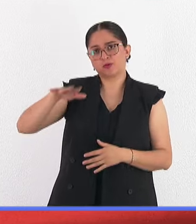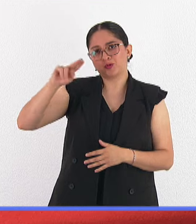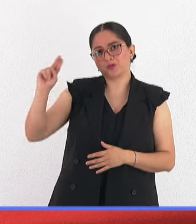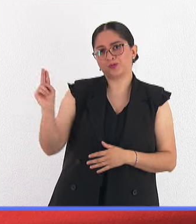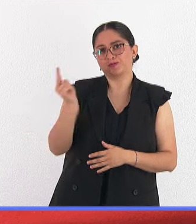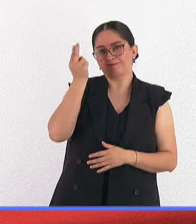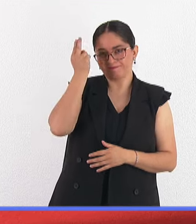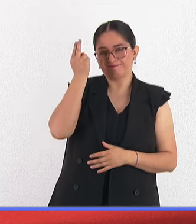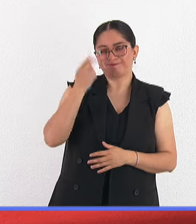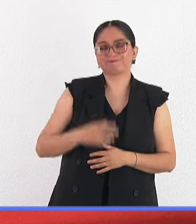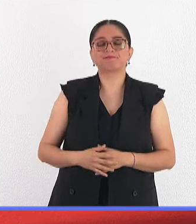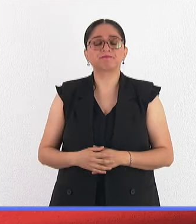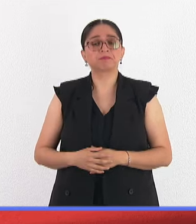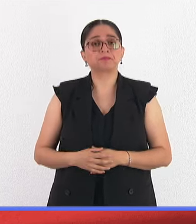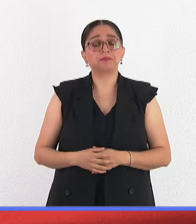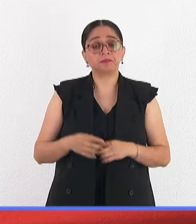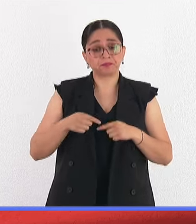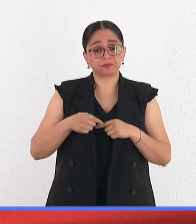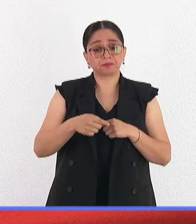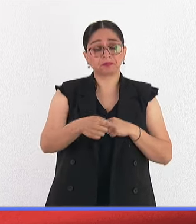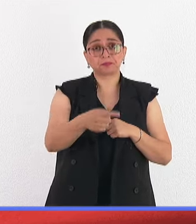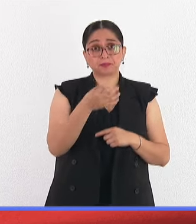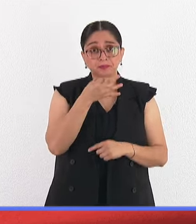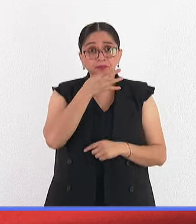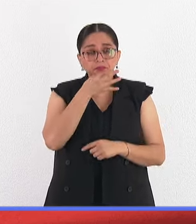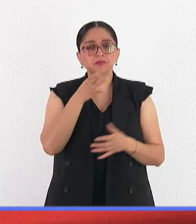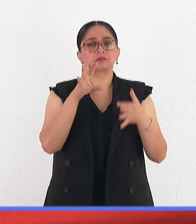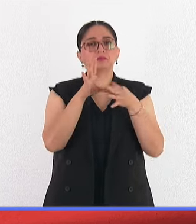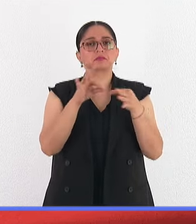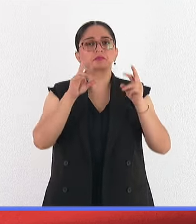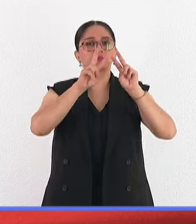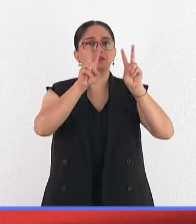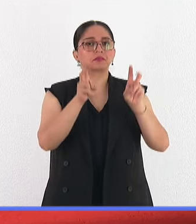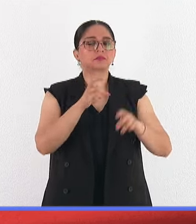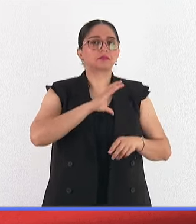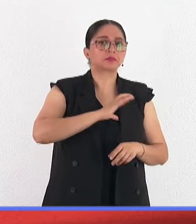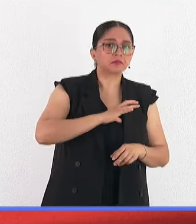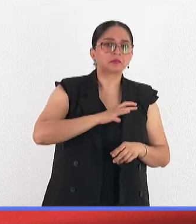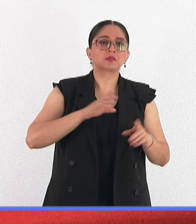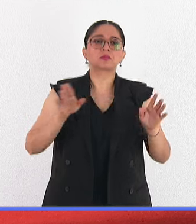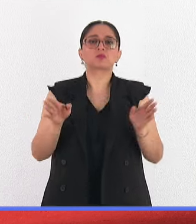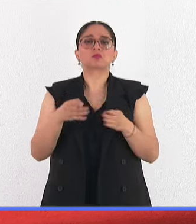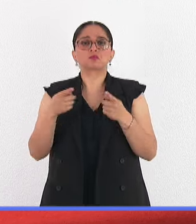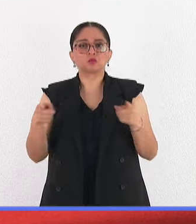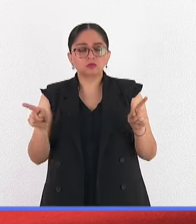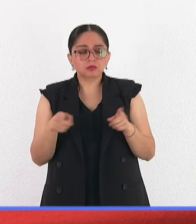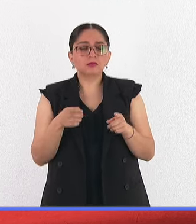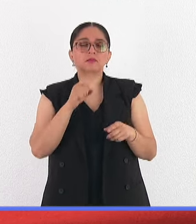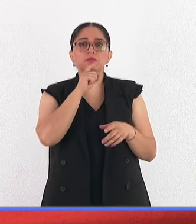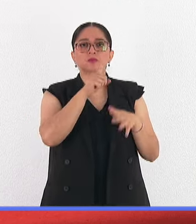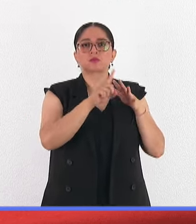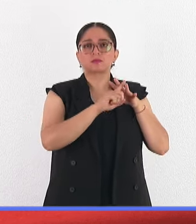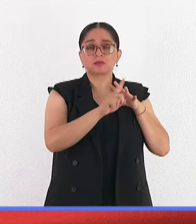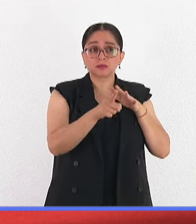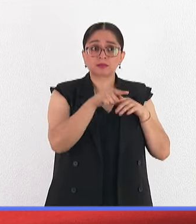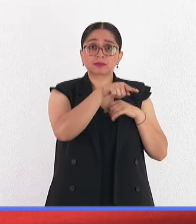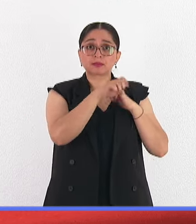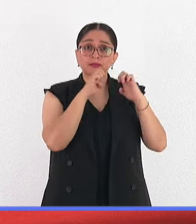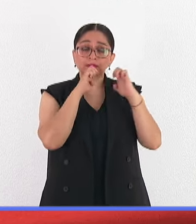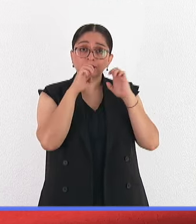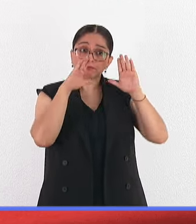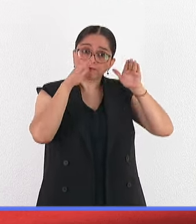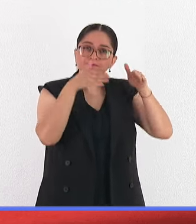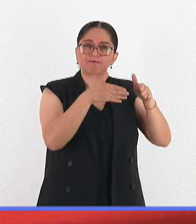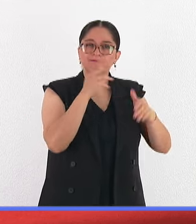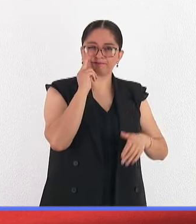Autónoma de México. Hoy durante los siguientes minutos vamos a hablar sobre cáncer, música e inmigración y nuestra entrevista la dedicaremos a la enfermedad